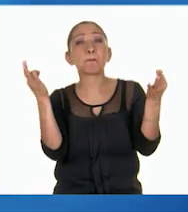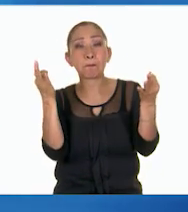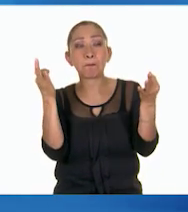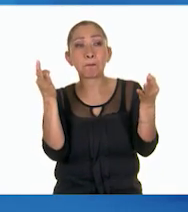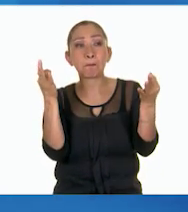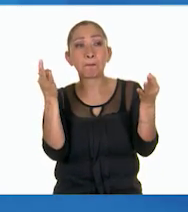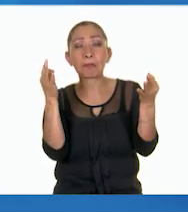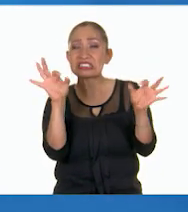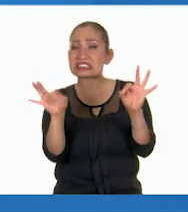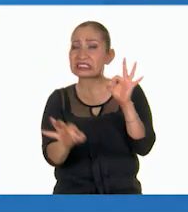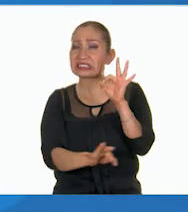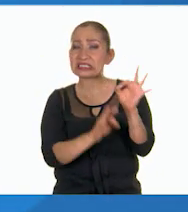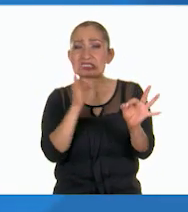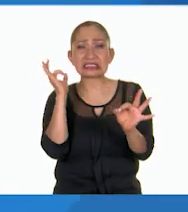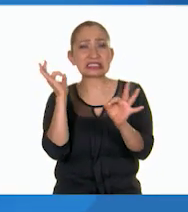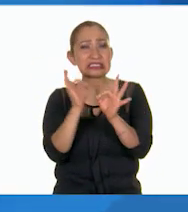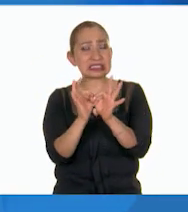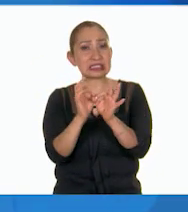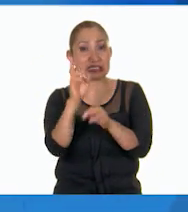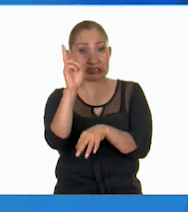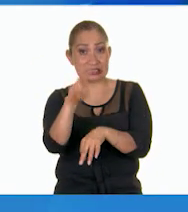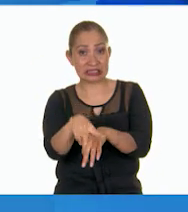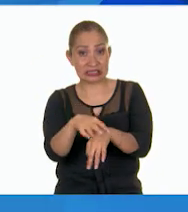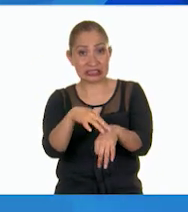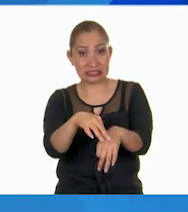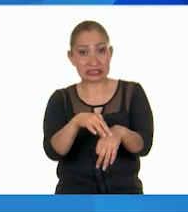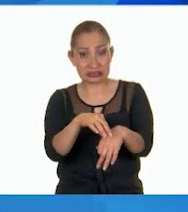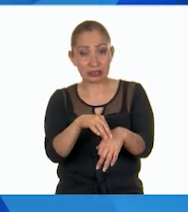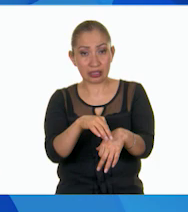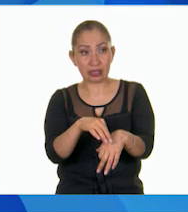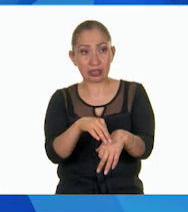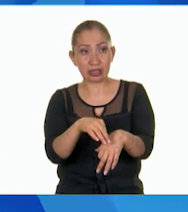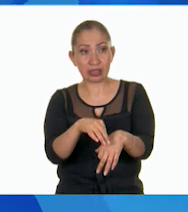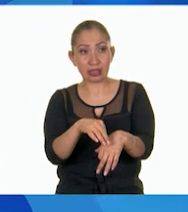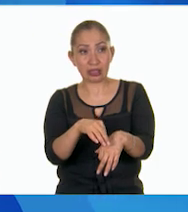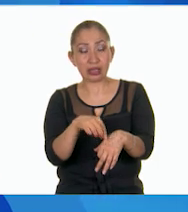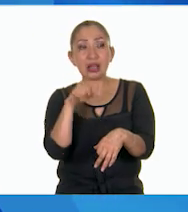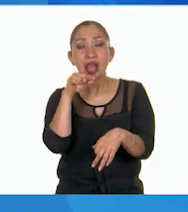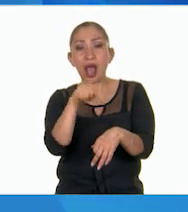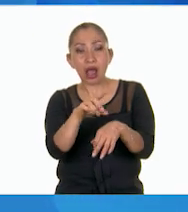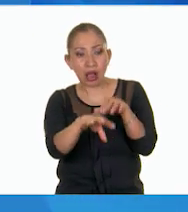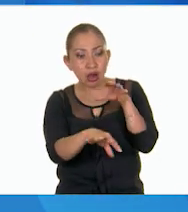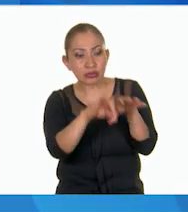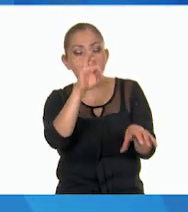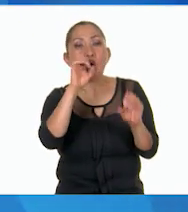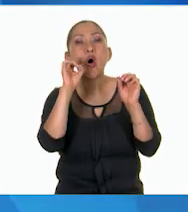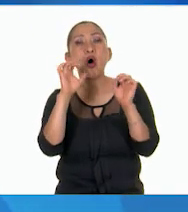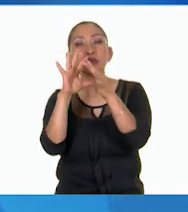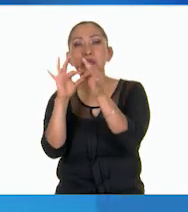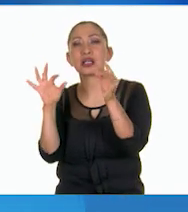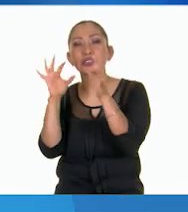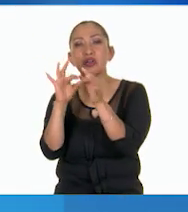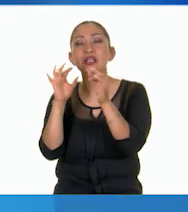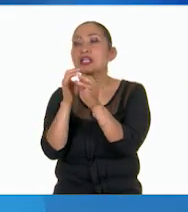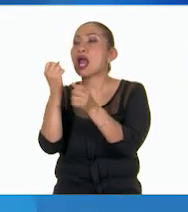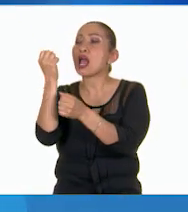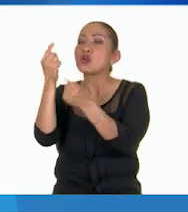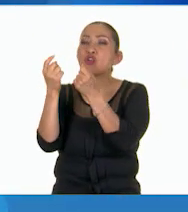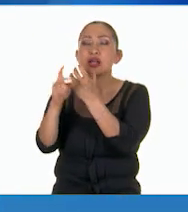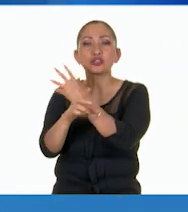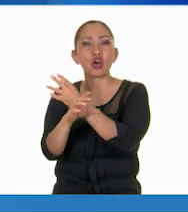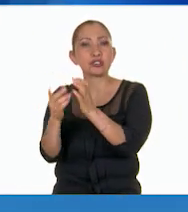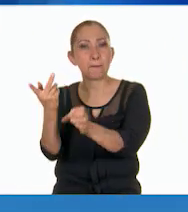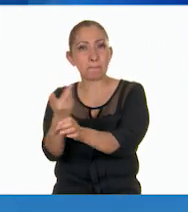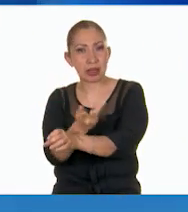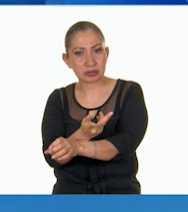exacta y real descubrimientos o explicaciones de sucesos, fenómenos